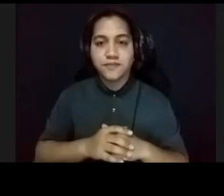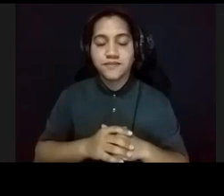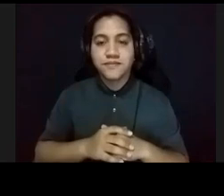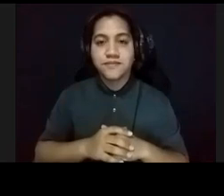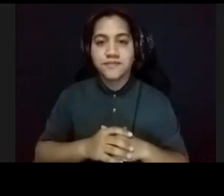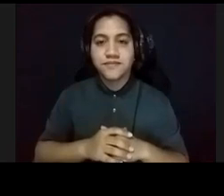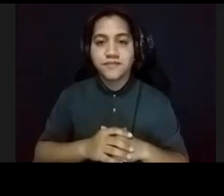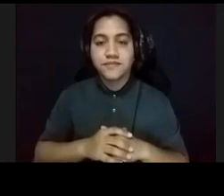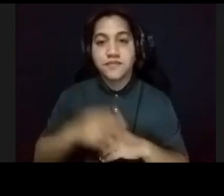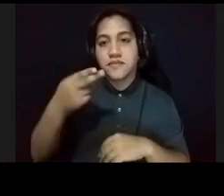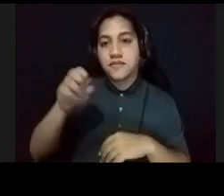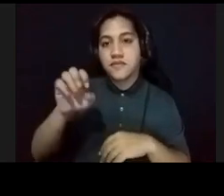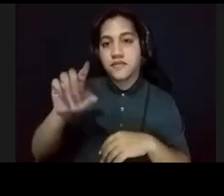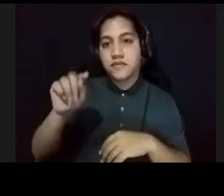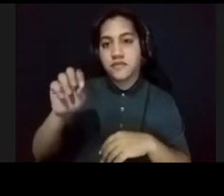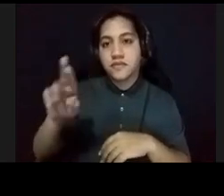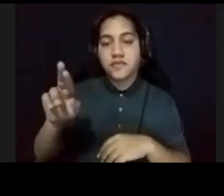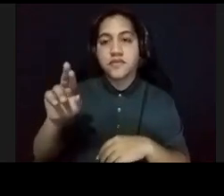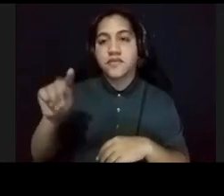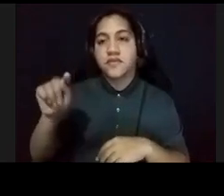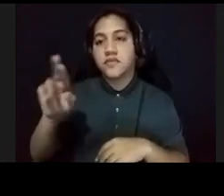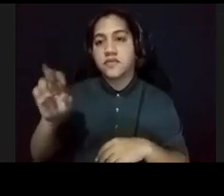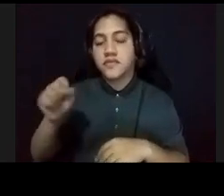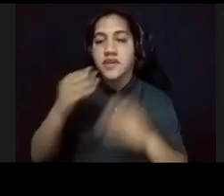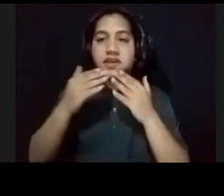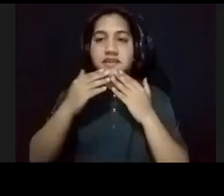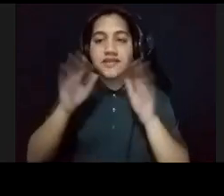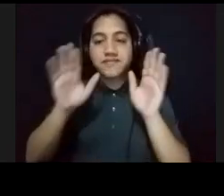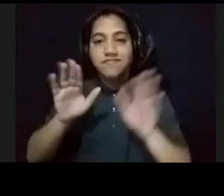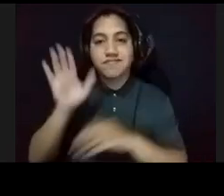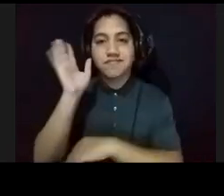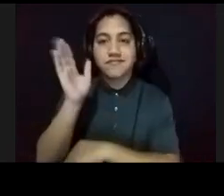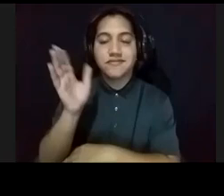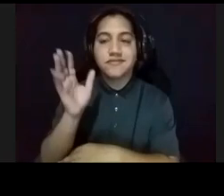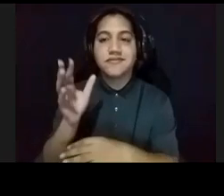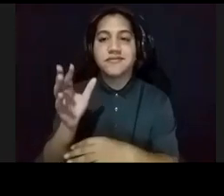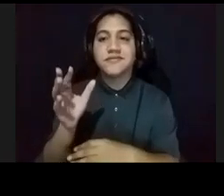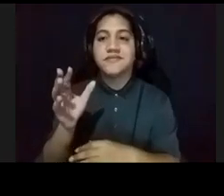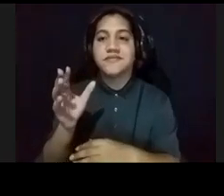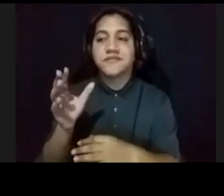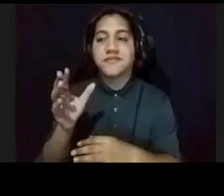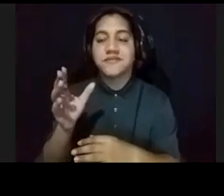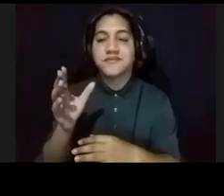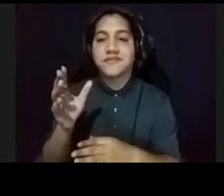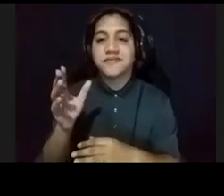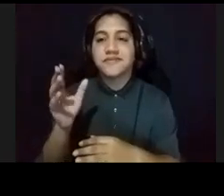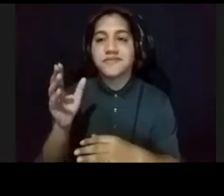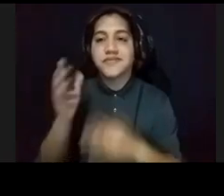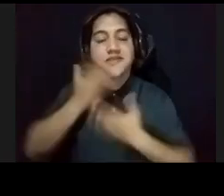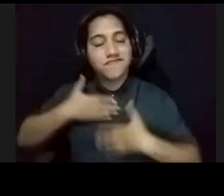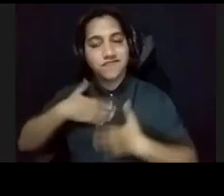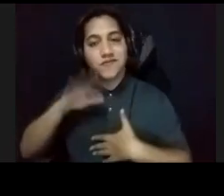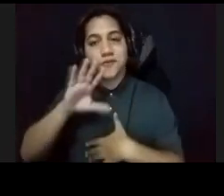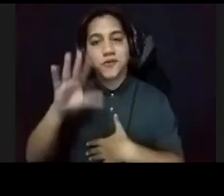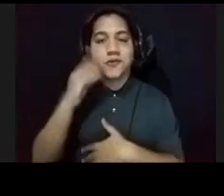Héctor Torres, gracias por esta excelente conferencia, y por esta, y deleitarnos, con sus anécdotas. Gracias.